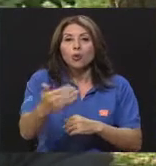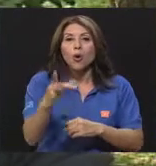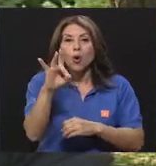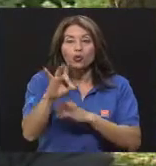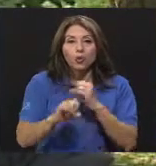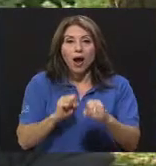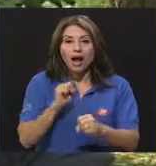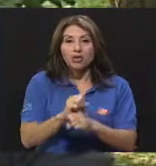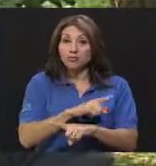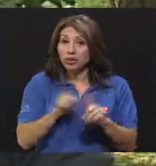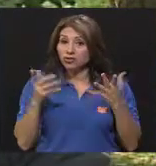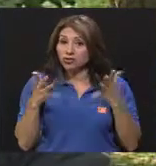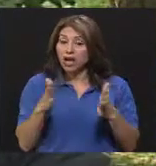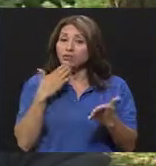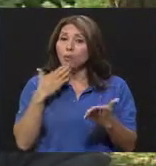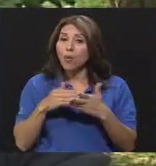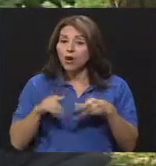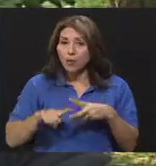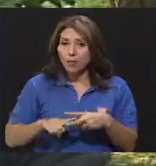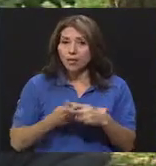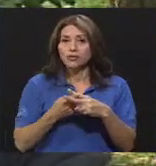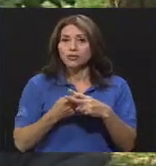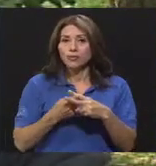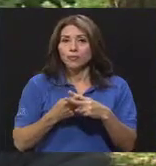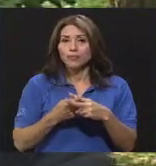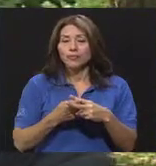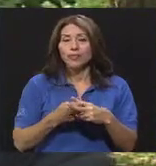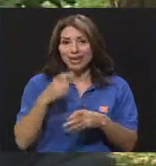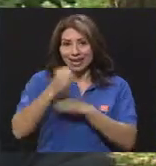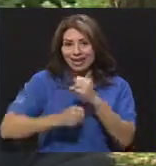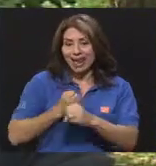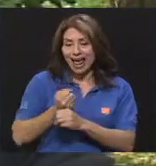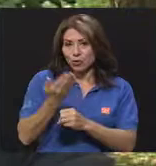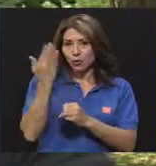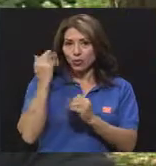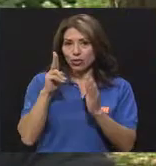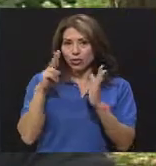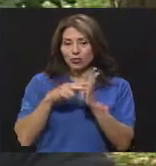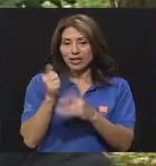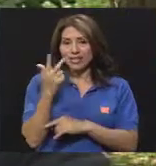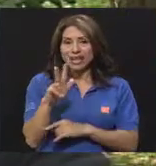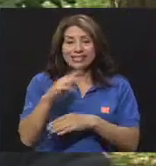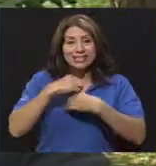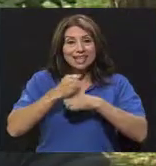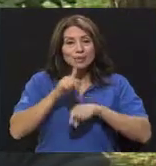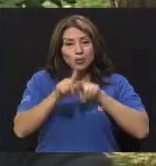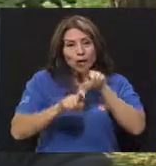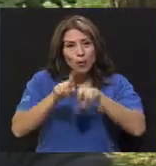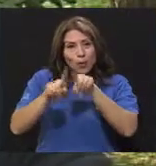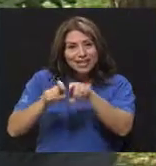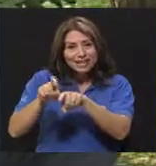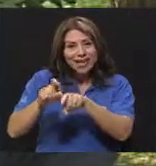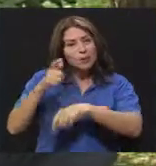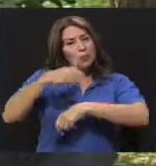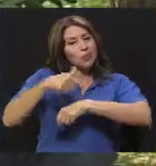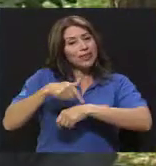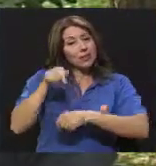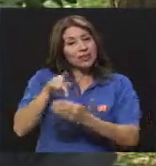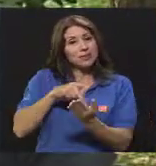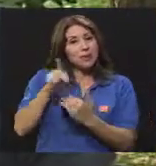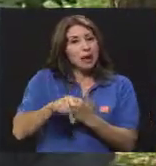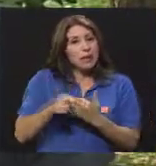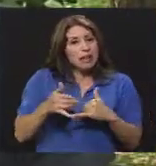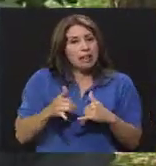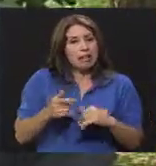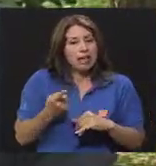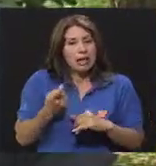Pero ya es un comienzo, es un buen comienzo. La encuesta del 2013 la hicimos en un momento en donde el programa apenas estaba empezando.